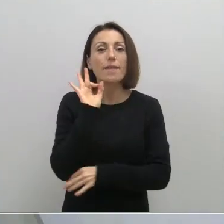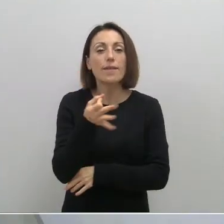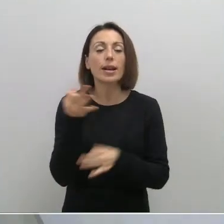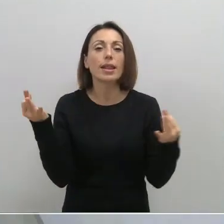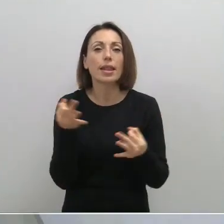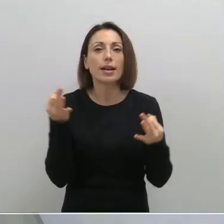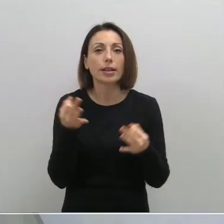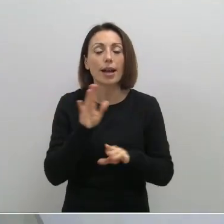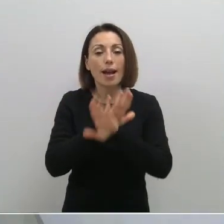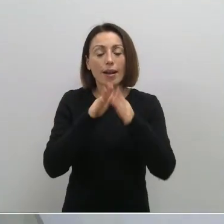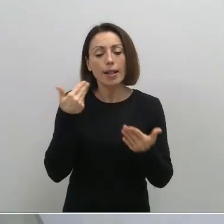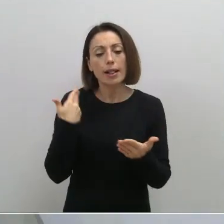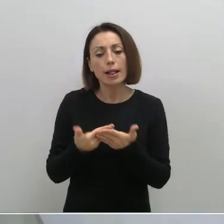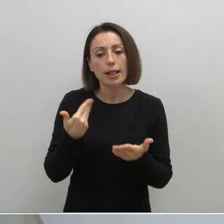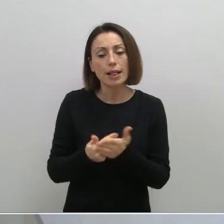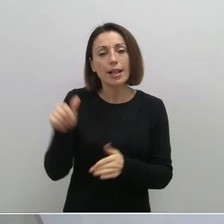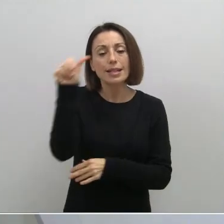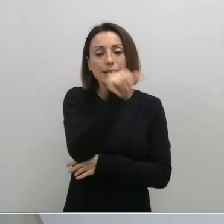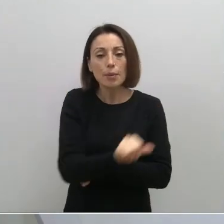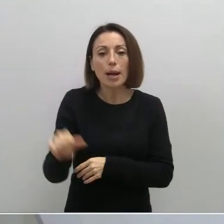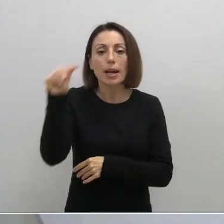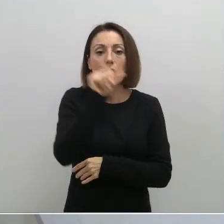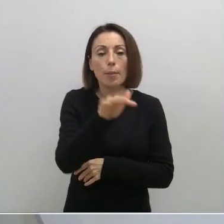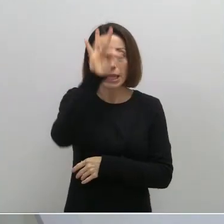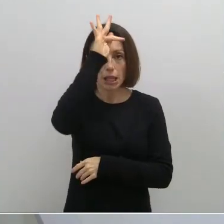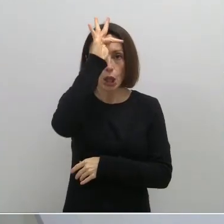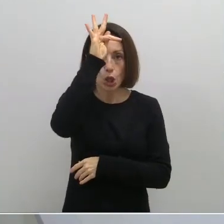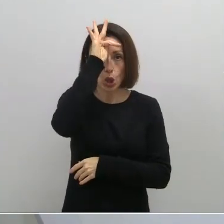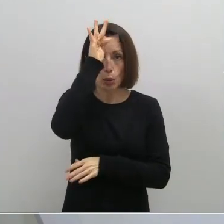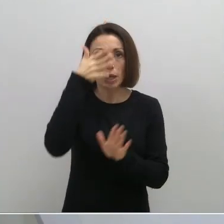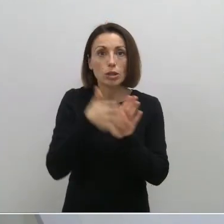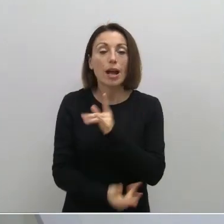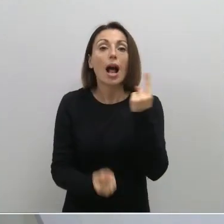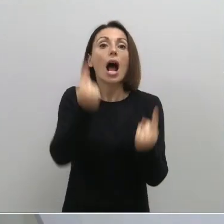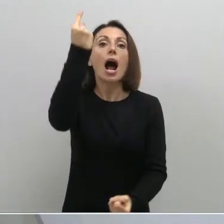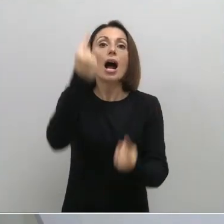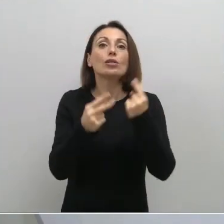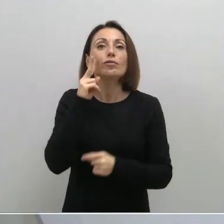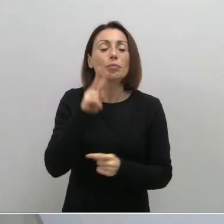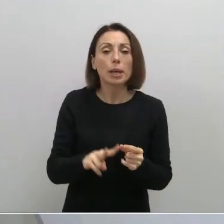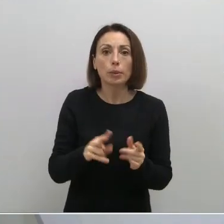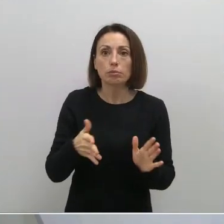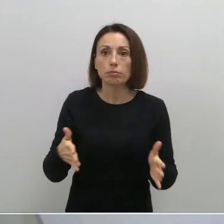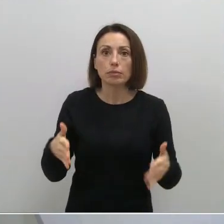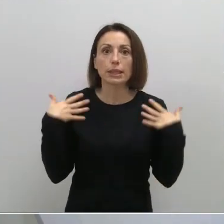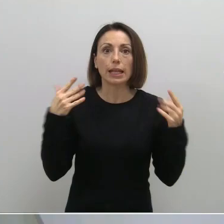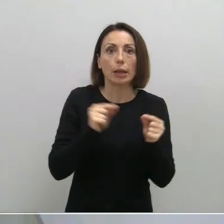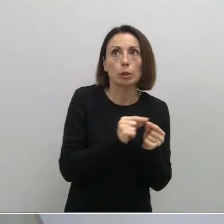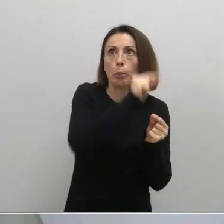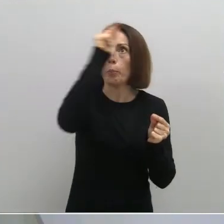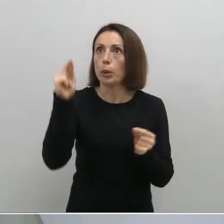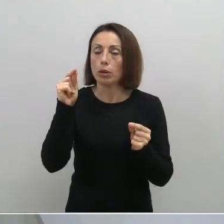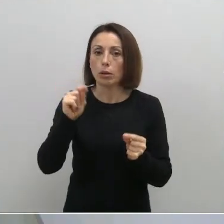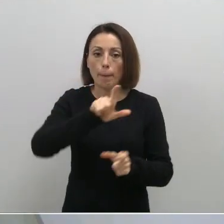es que la consolidación se realiza semanalmente el domingo y por eso hay veces que vemos esos saltos en número de casos